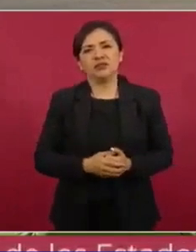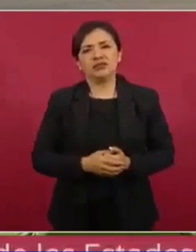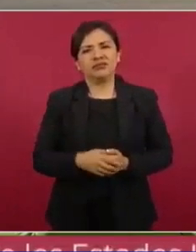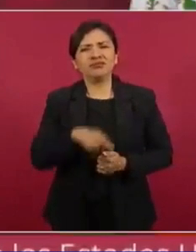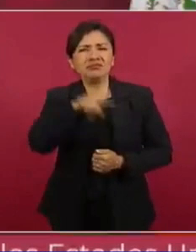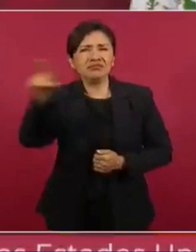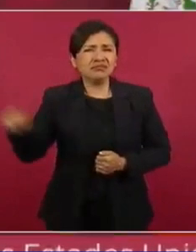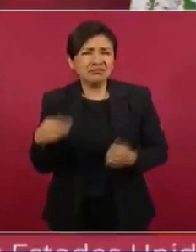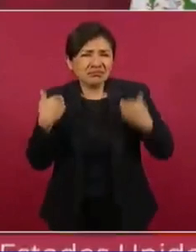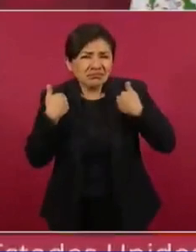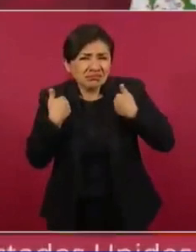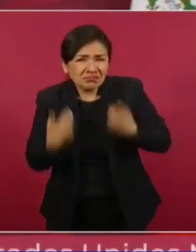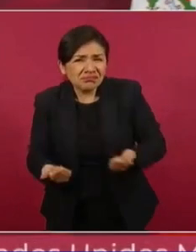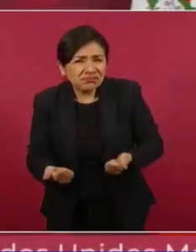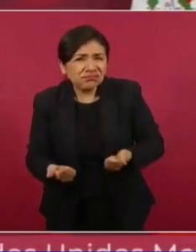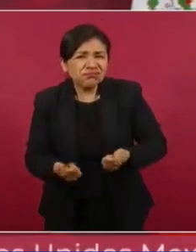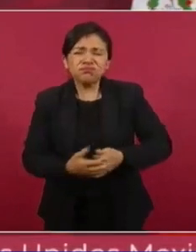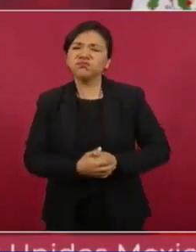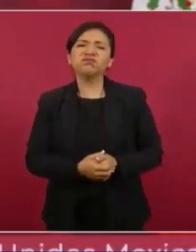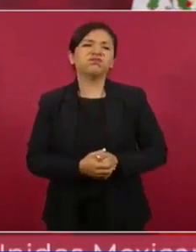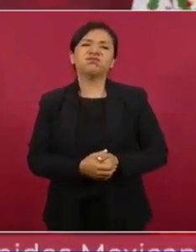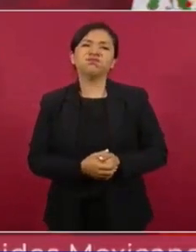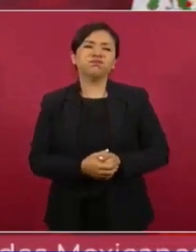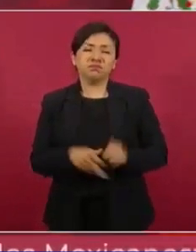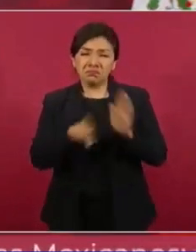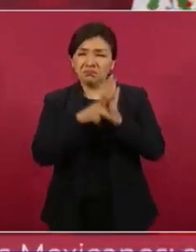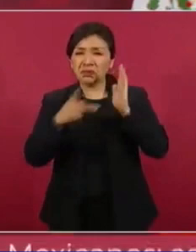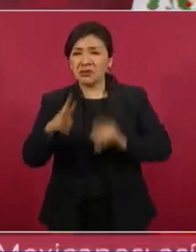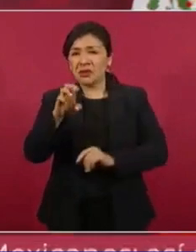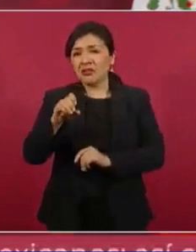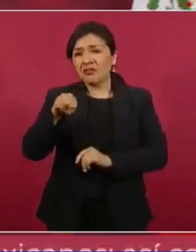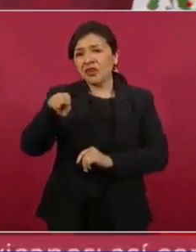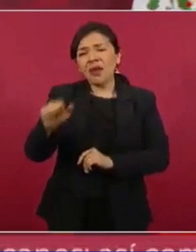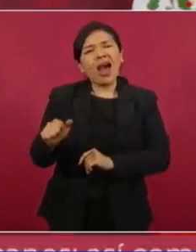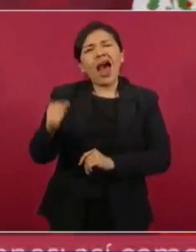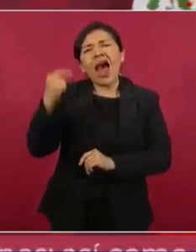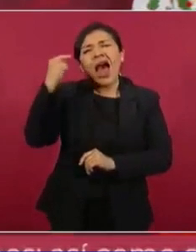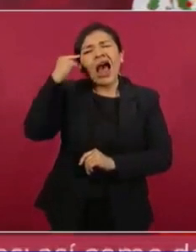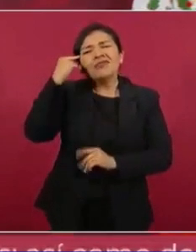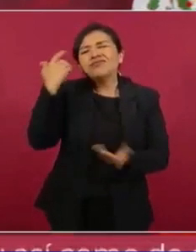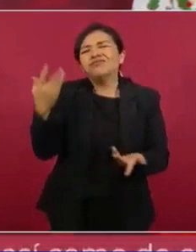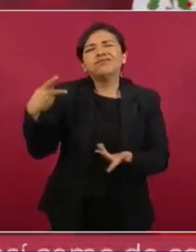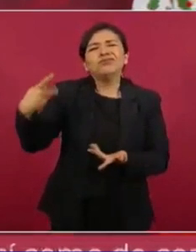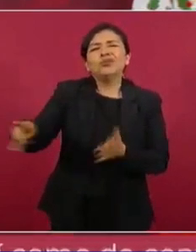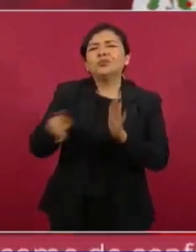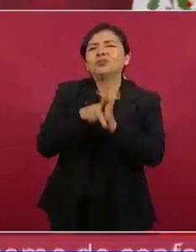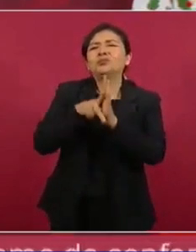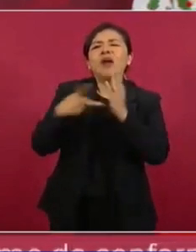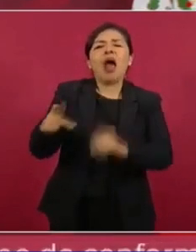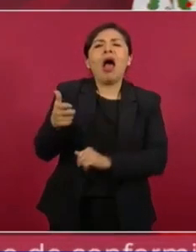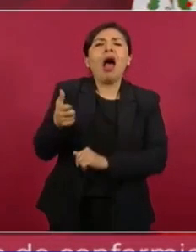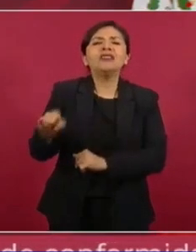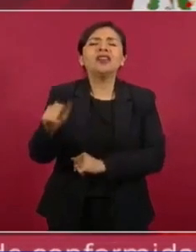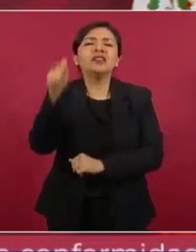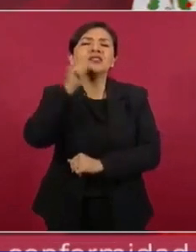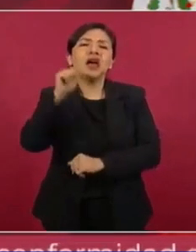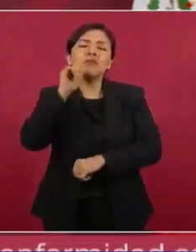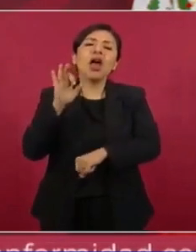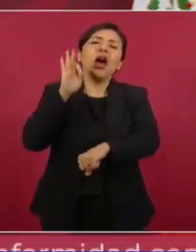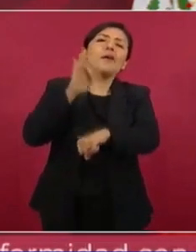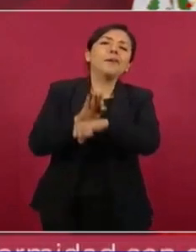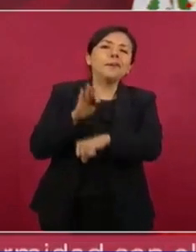entienda el Reforma, que es un periódico que defiende